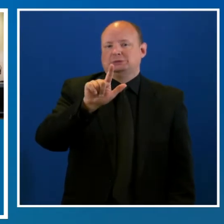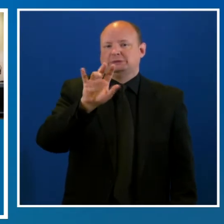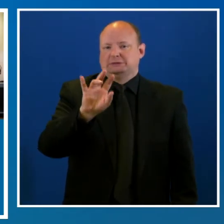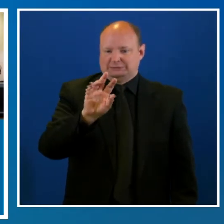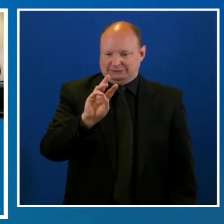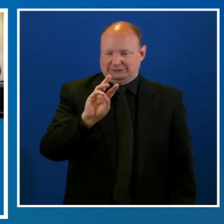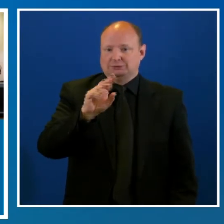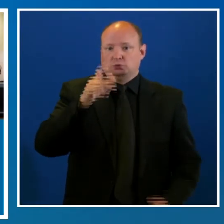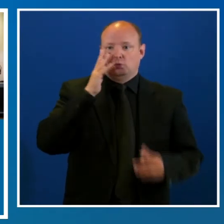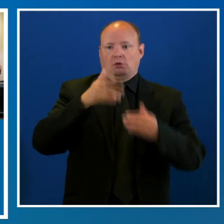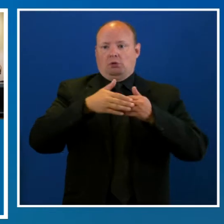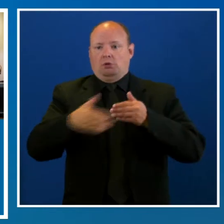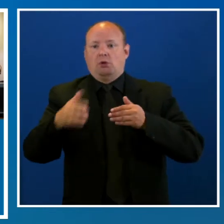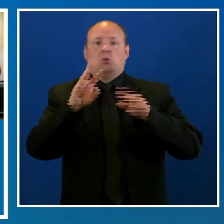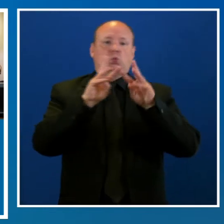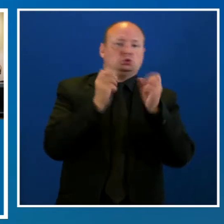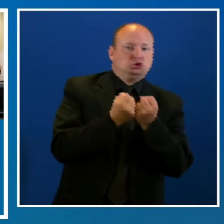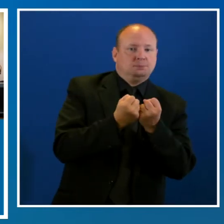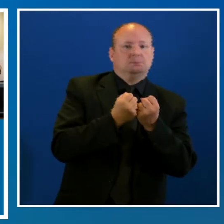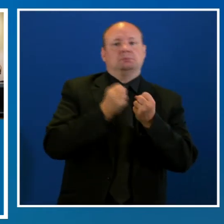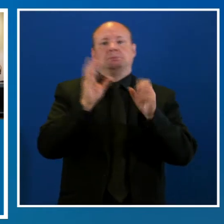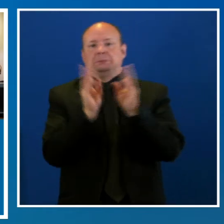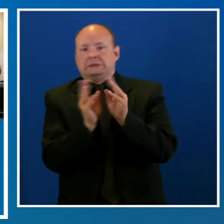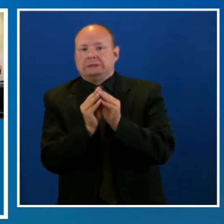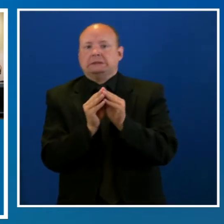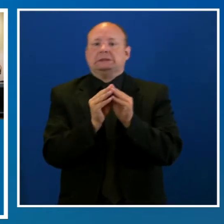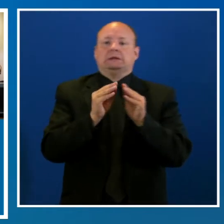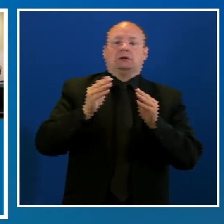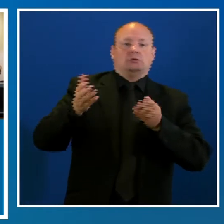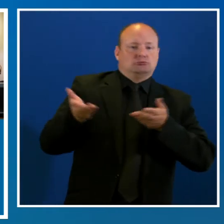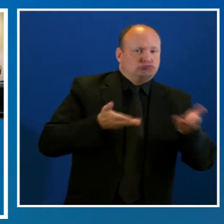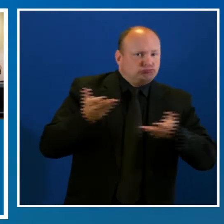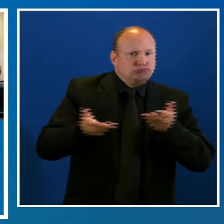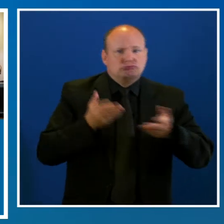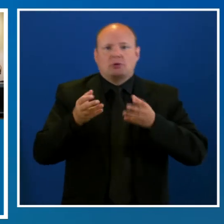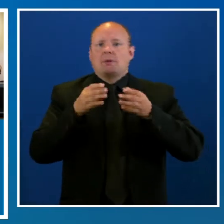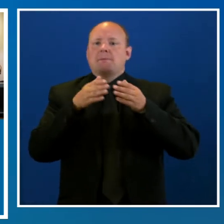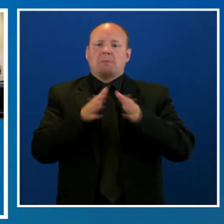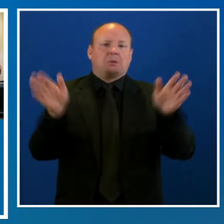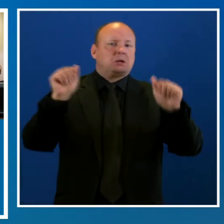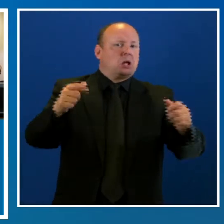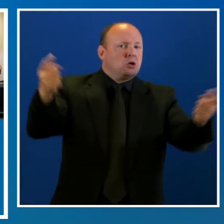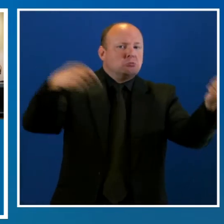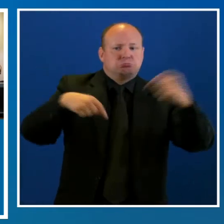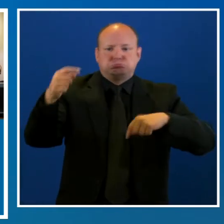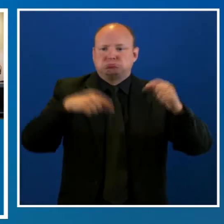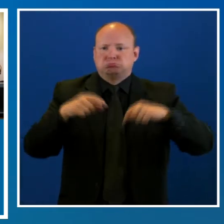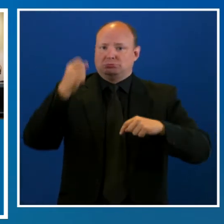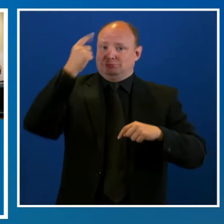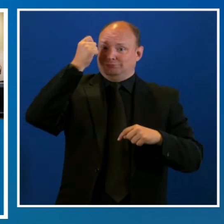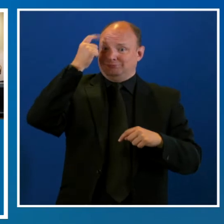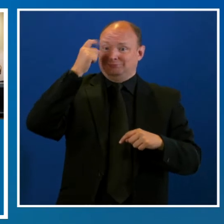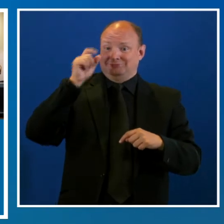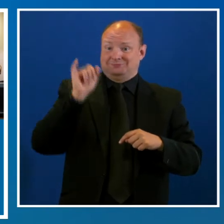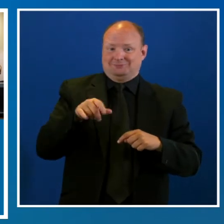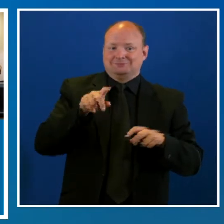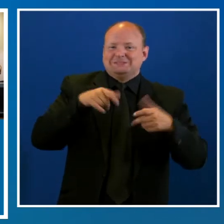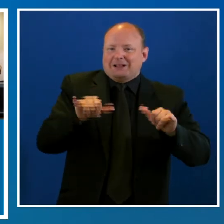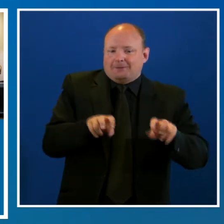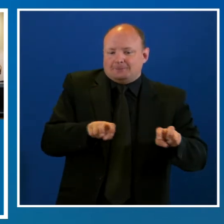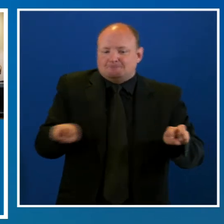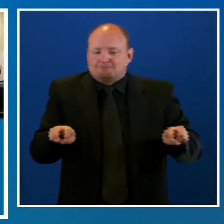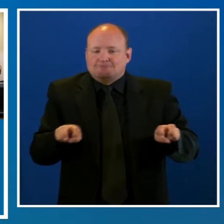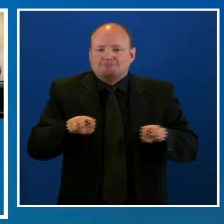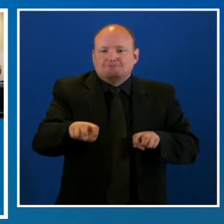talleres y reuniones del ayuntamiento estarán abiertos a la asistencia presencial, con medidas de distanciamiento físico y límites de